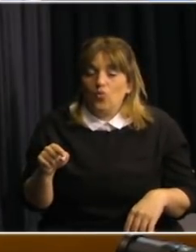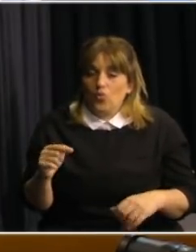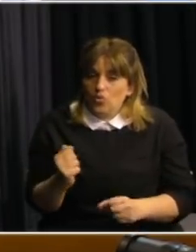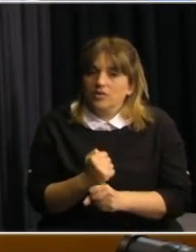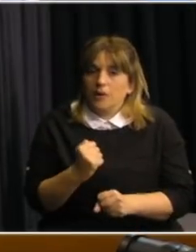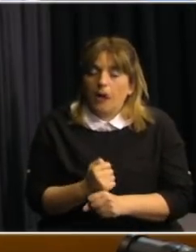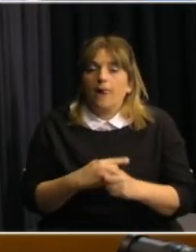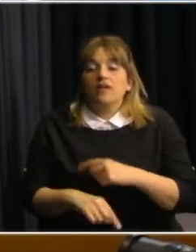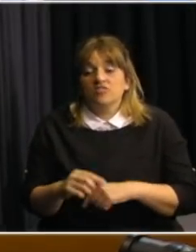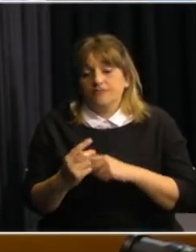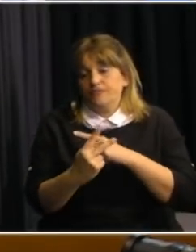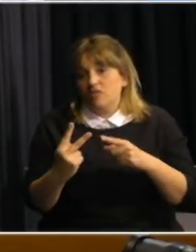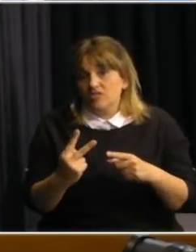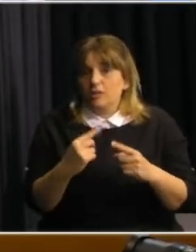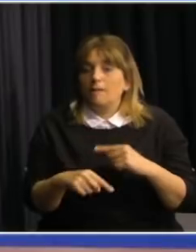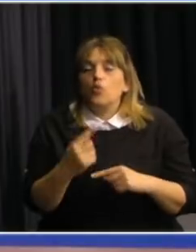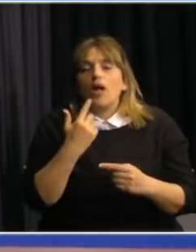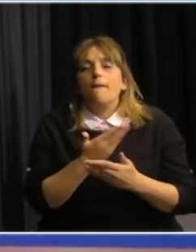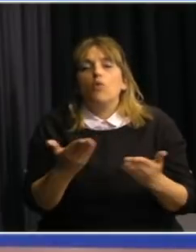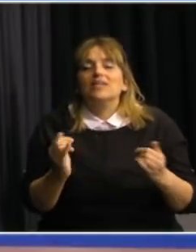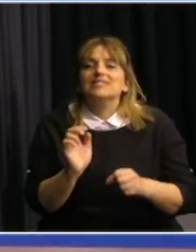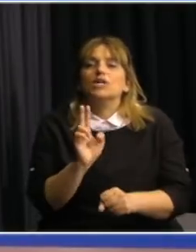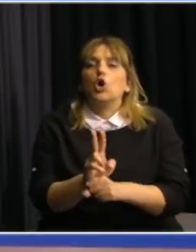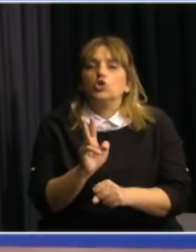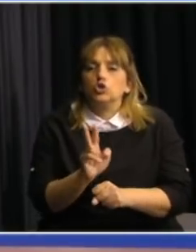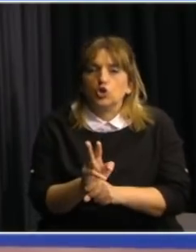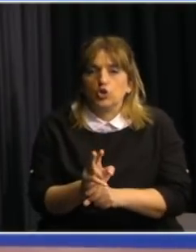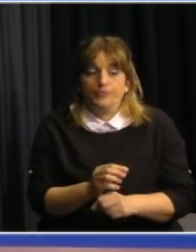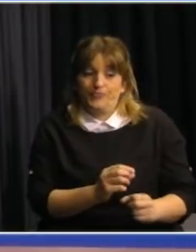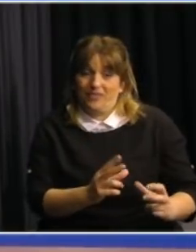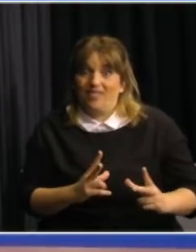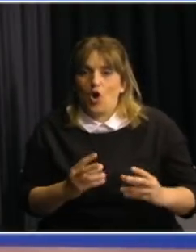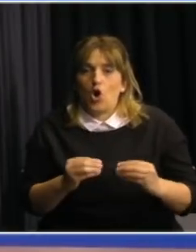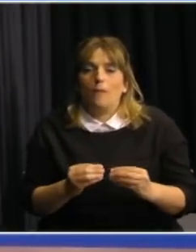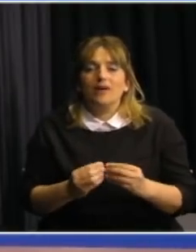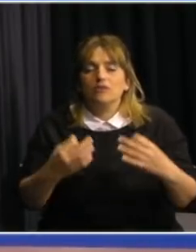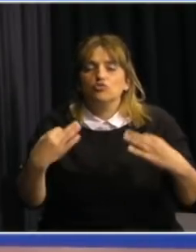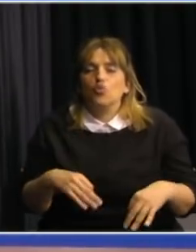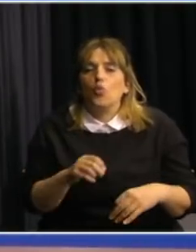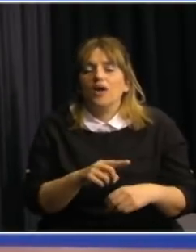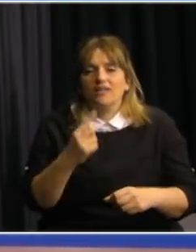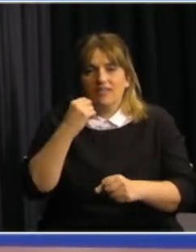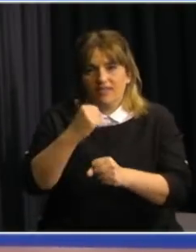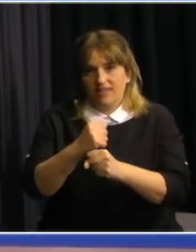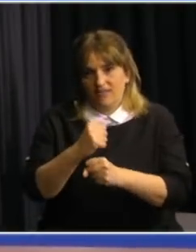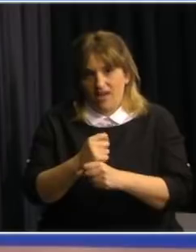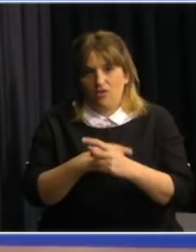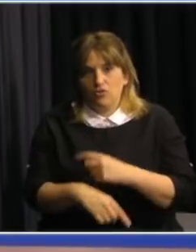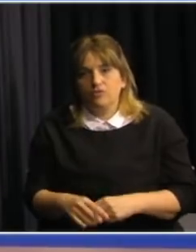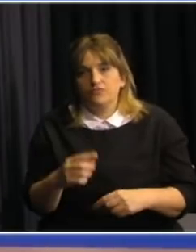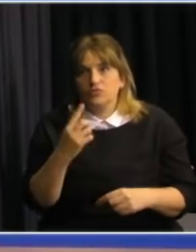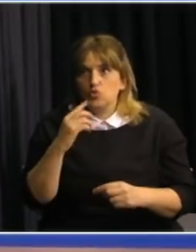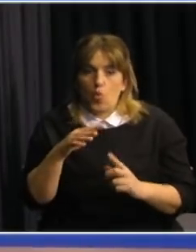Las dos estrategias son complementarias, pero un indicador de control que un poco aludió Rafael, es en qué medida esta tarea de testeo, rastreo y